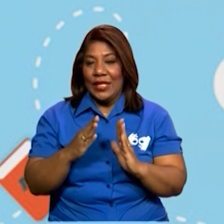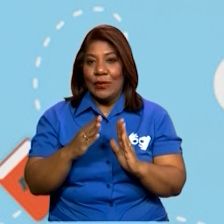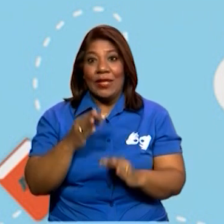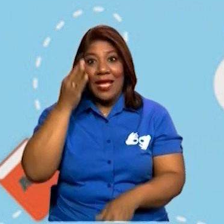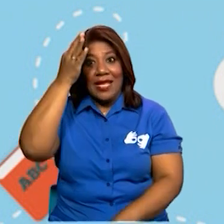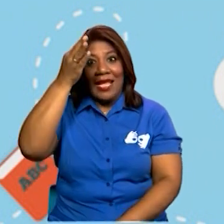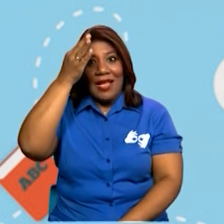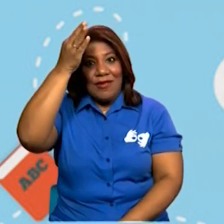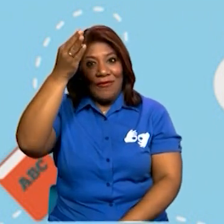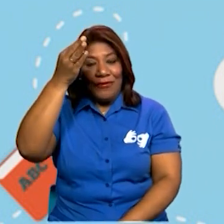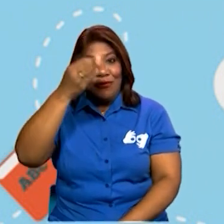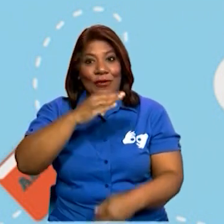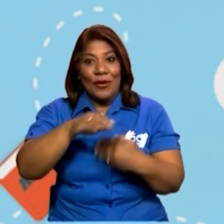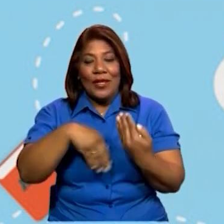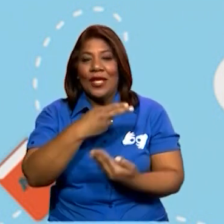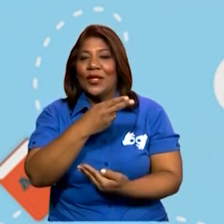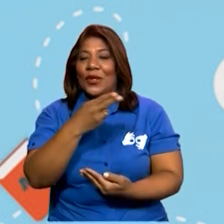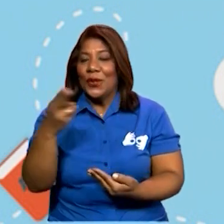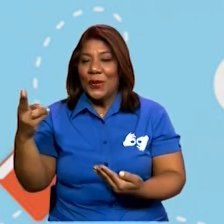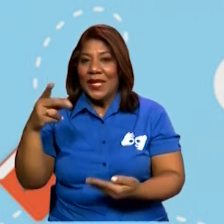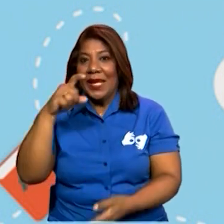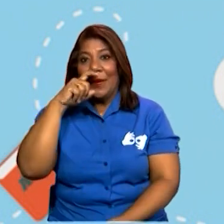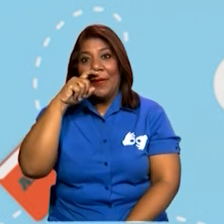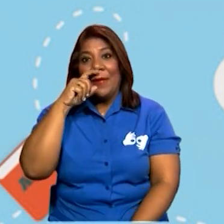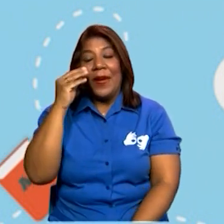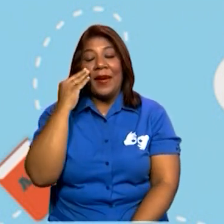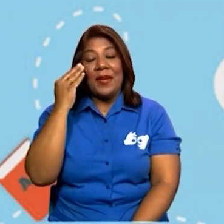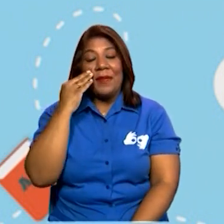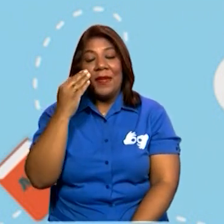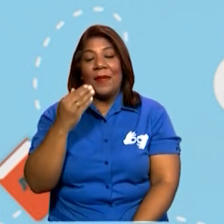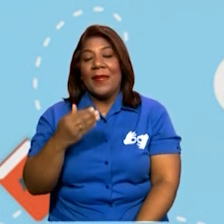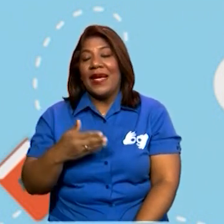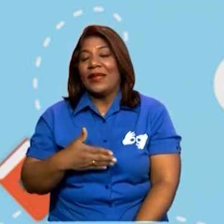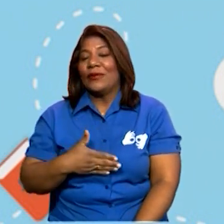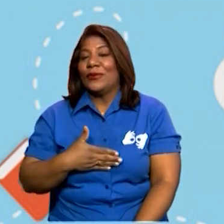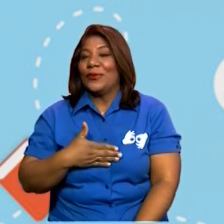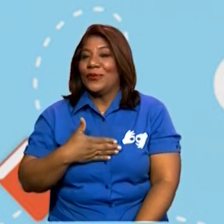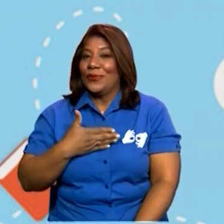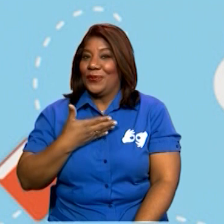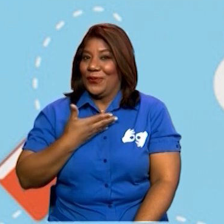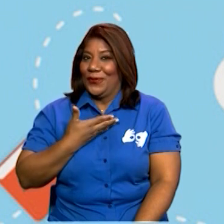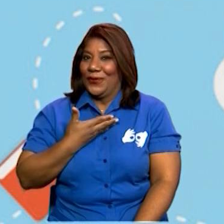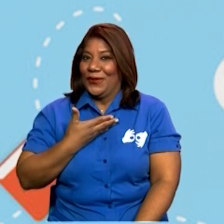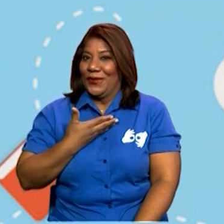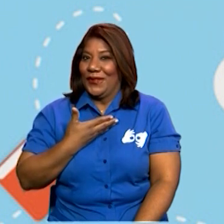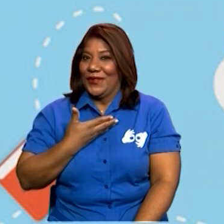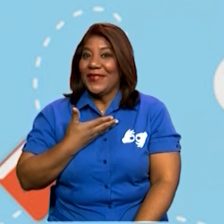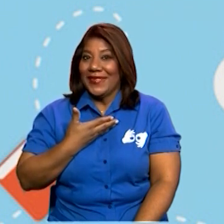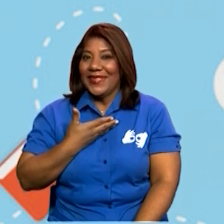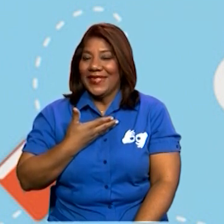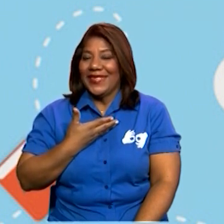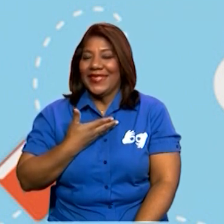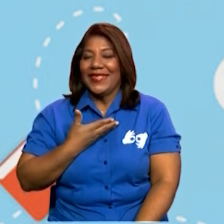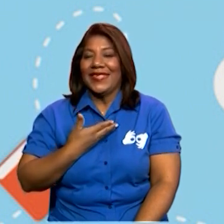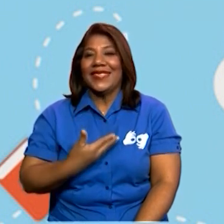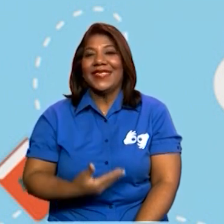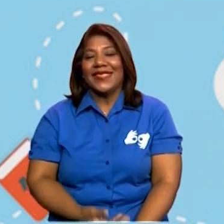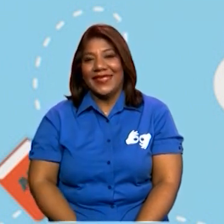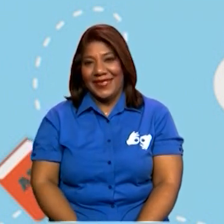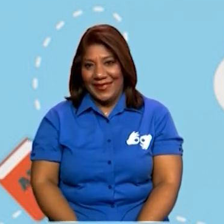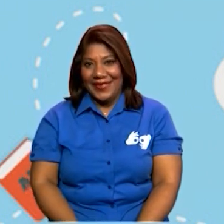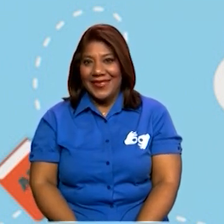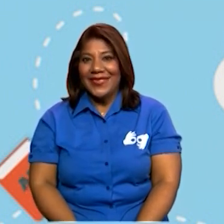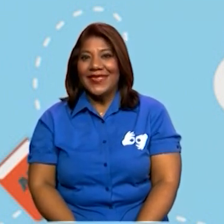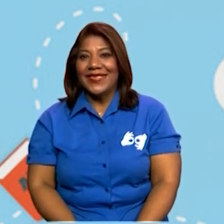lejos. Y nuestros papis estarán, pero muy, muy orgullosos. Ese es el cuerpo